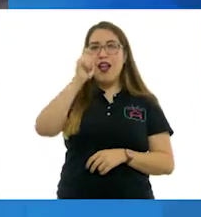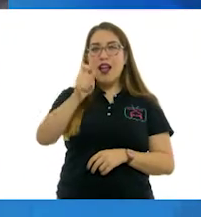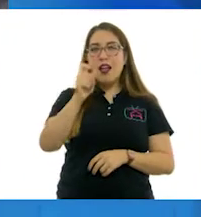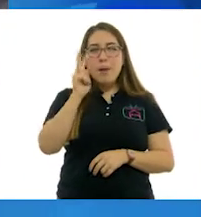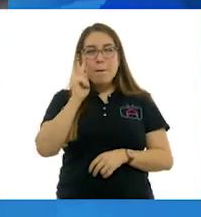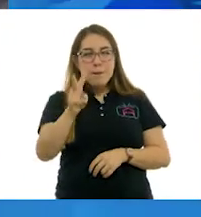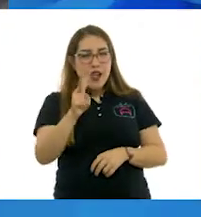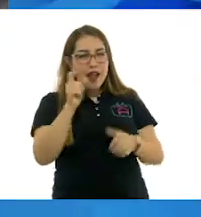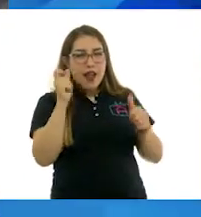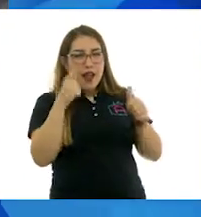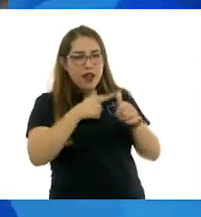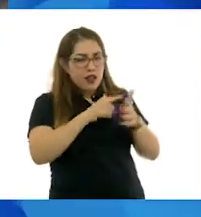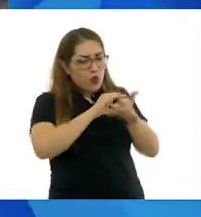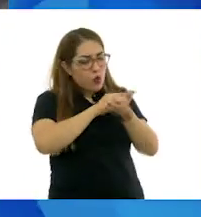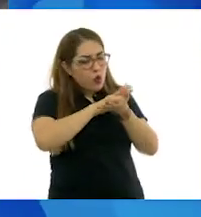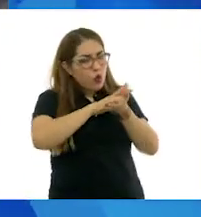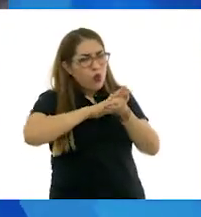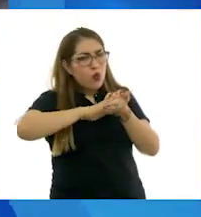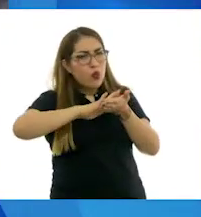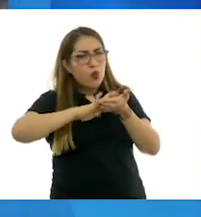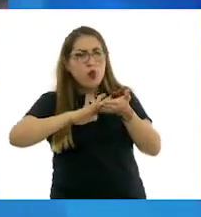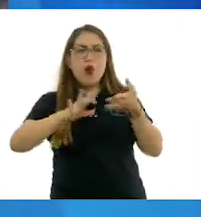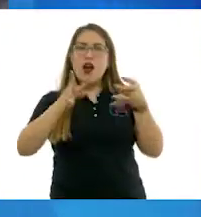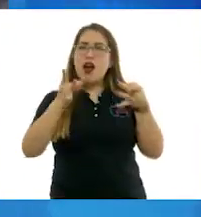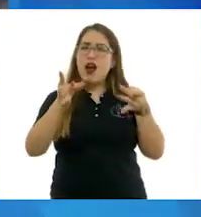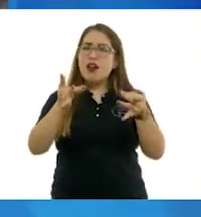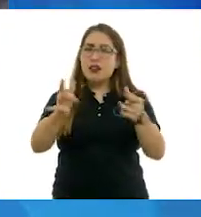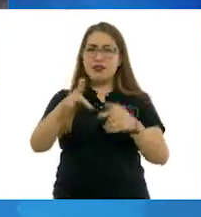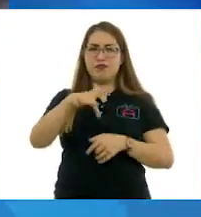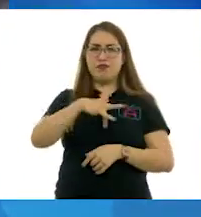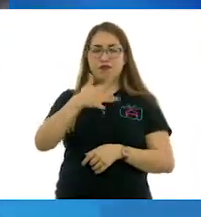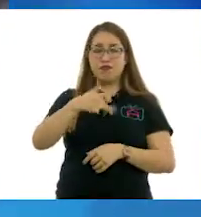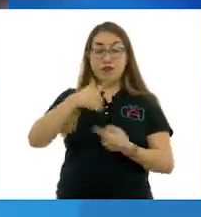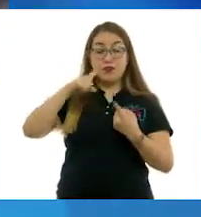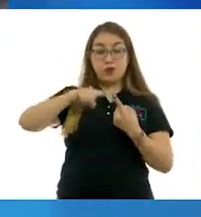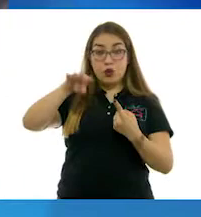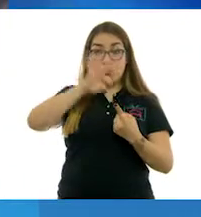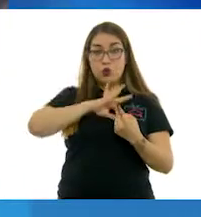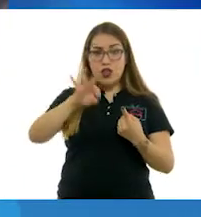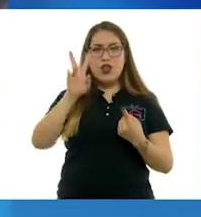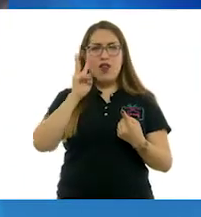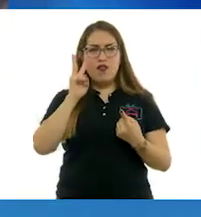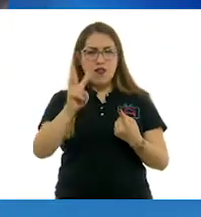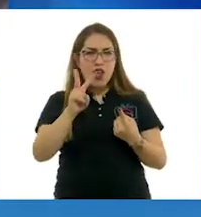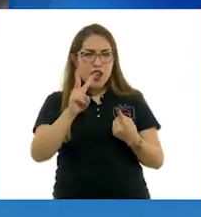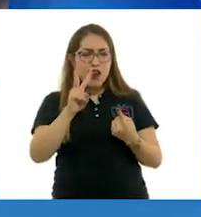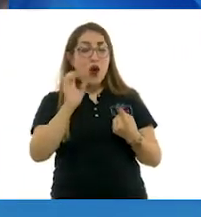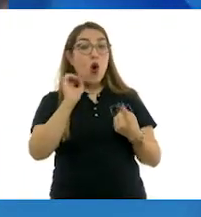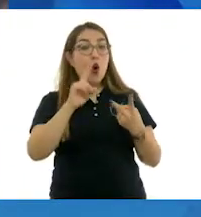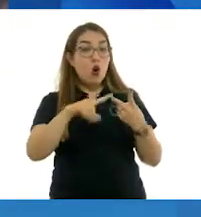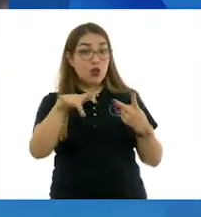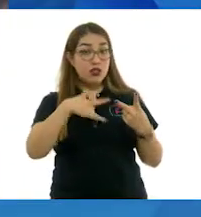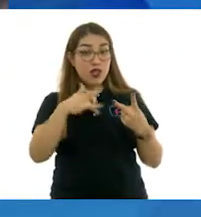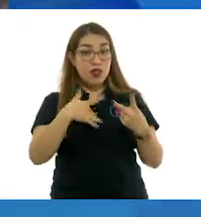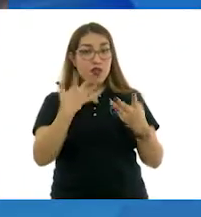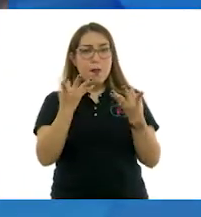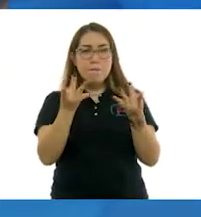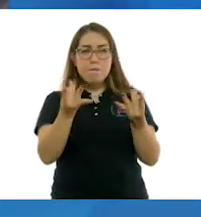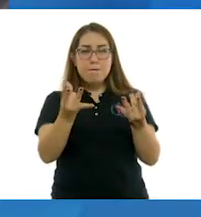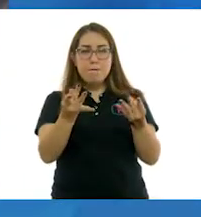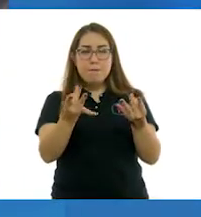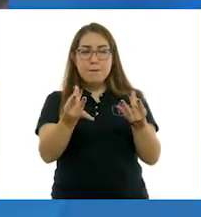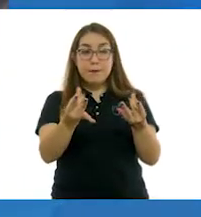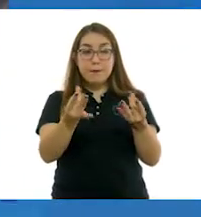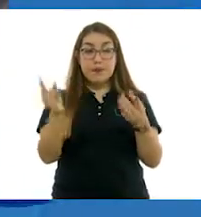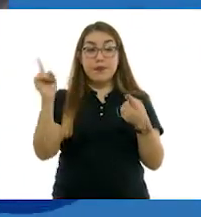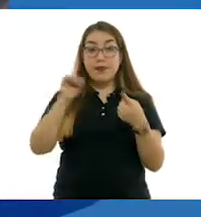superficie y puede ser de dos tipos, táctil o visual. La textura táctil es